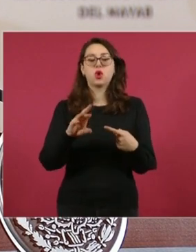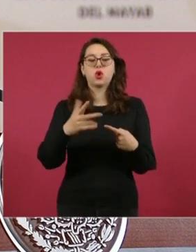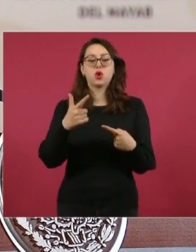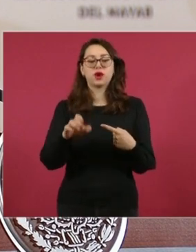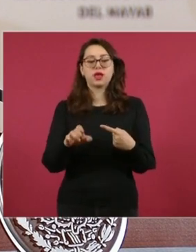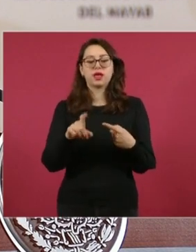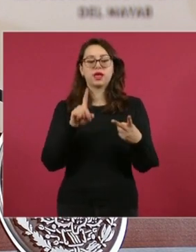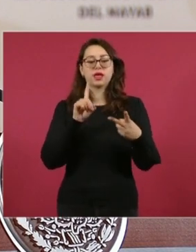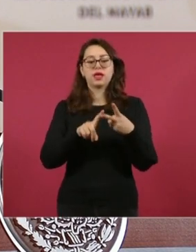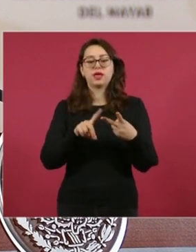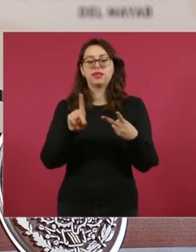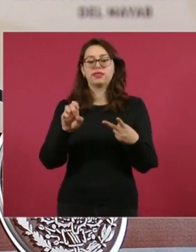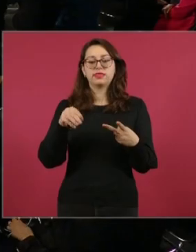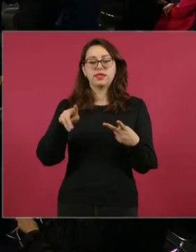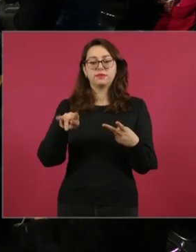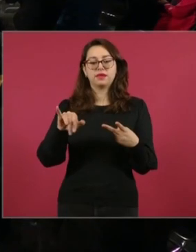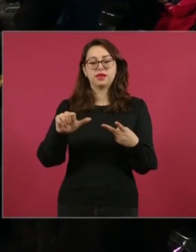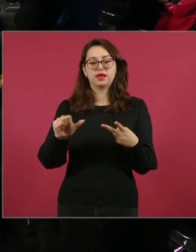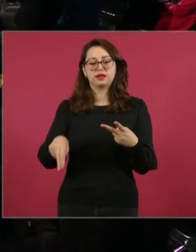y Demián Duarte.